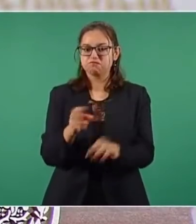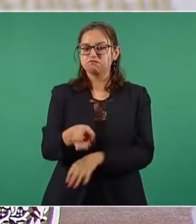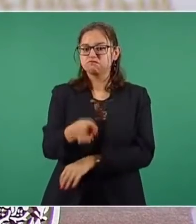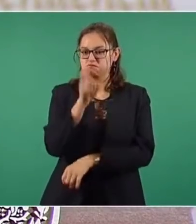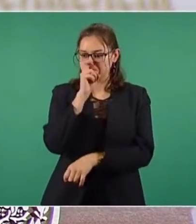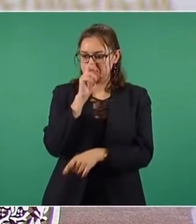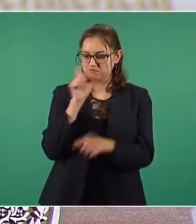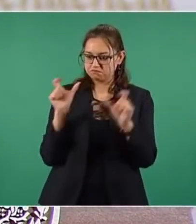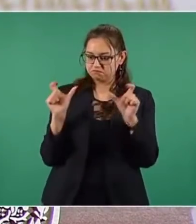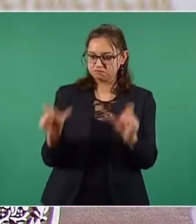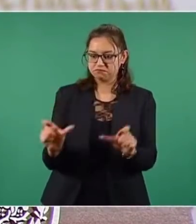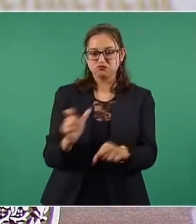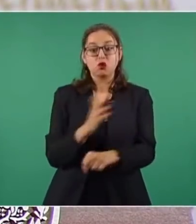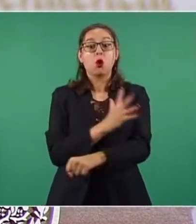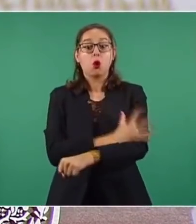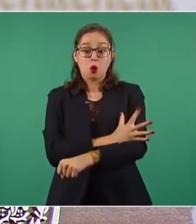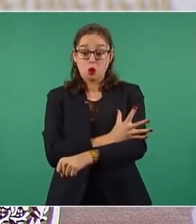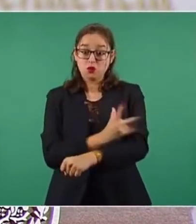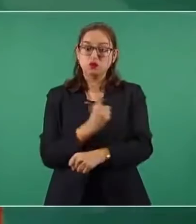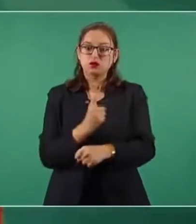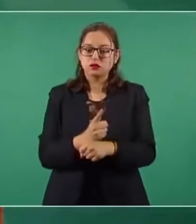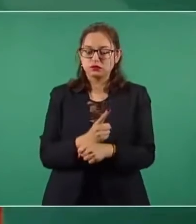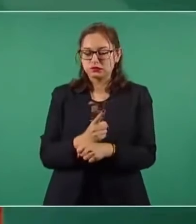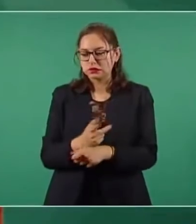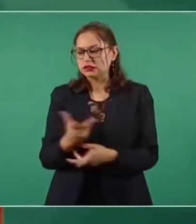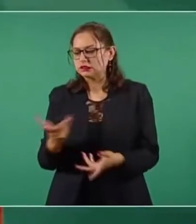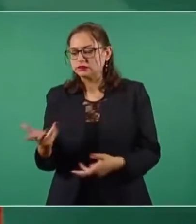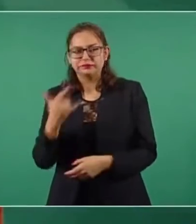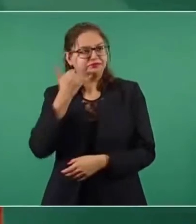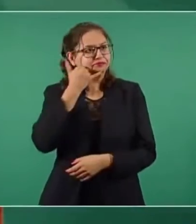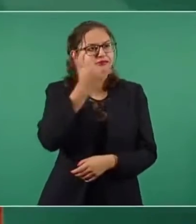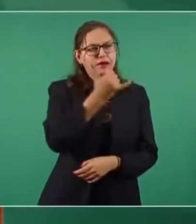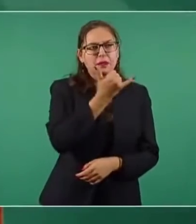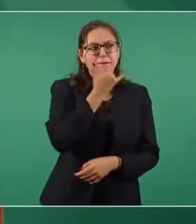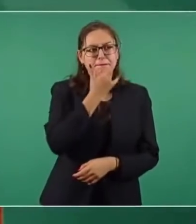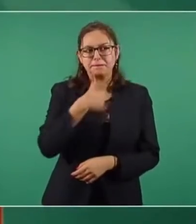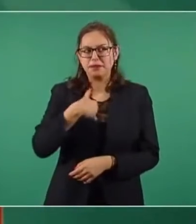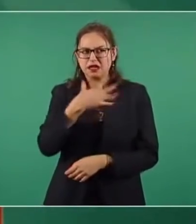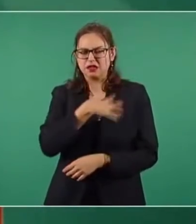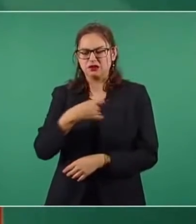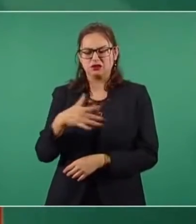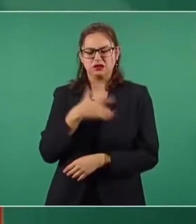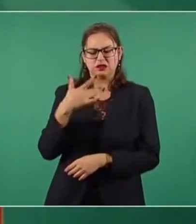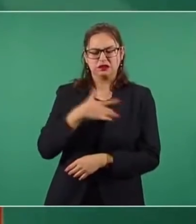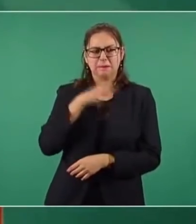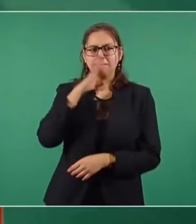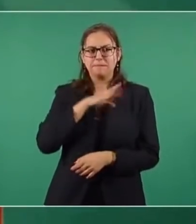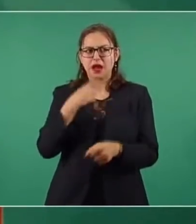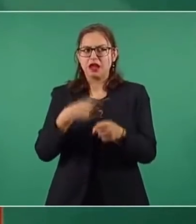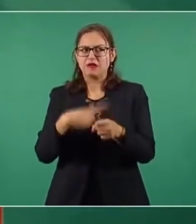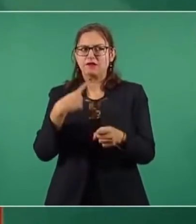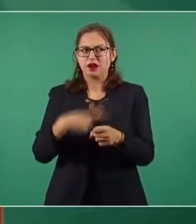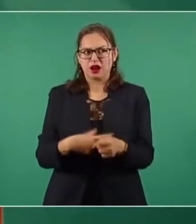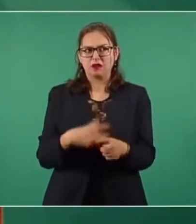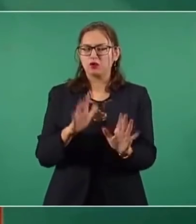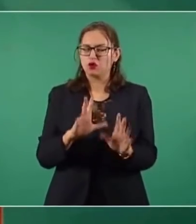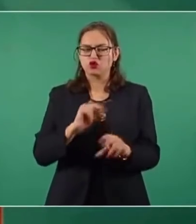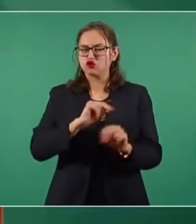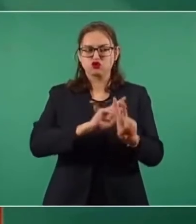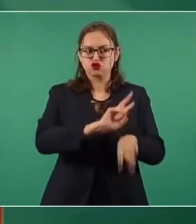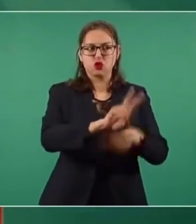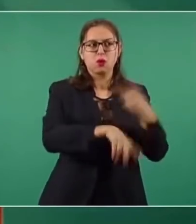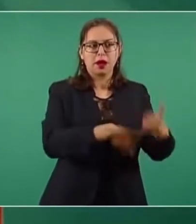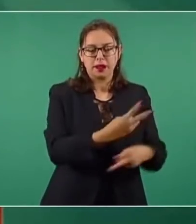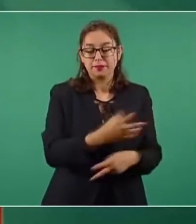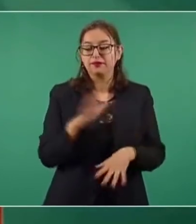honestidad hablan por teléfono y dicen, mi hijo no va porque presentó ciertos síntomas. Y ya que se les hace la prueba, pues